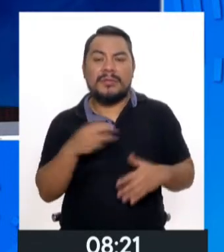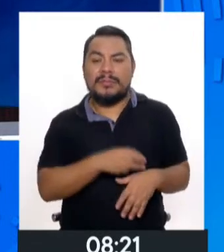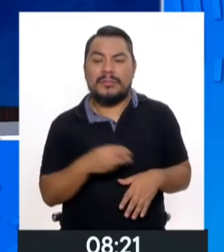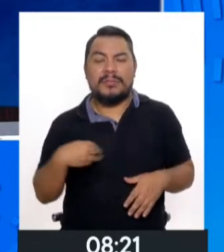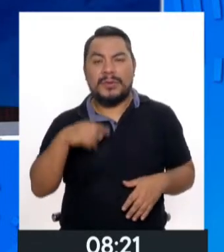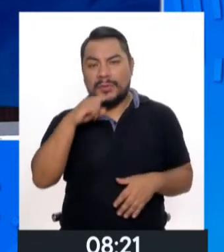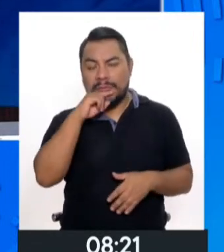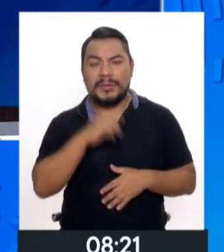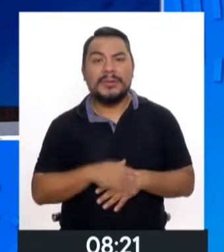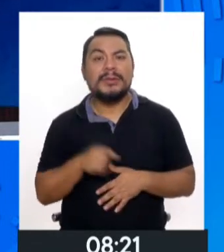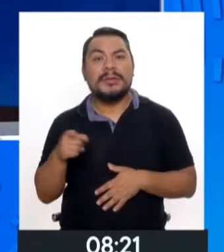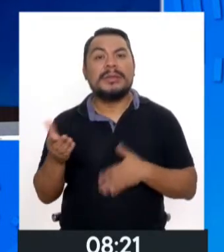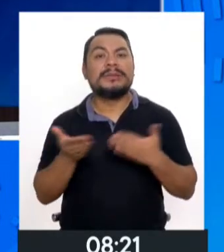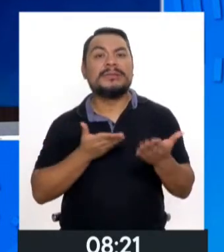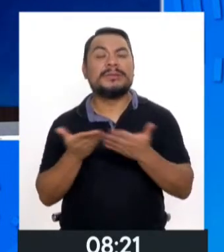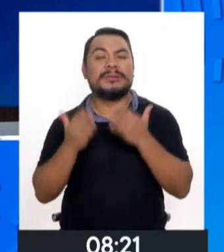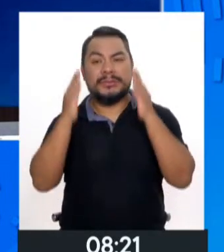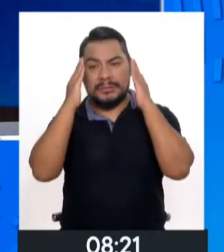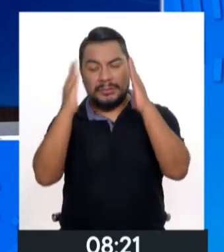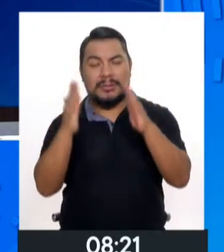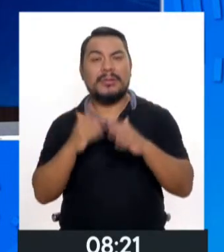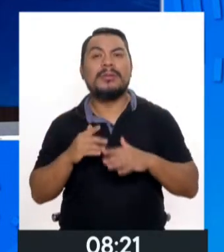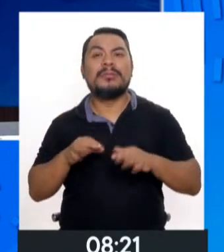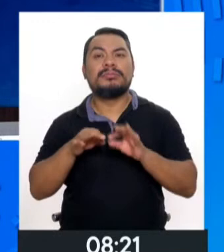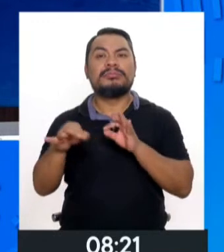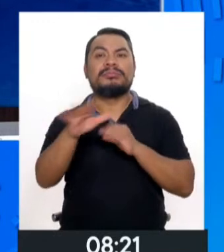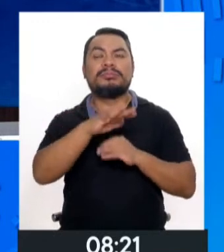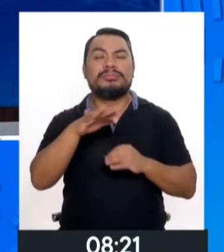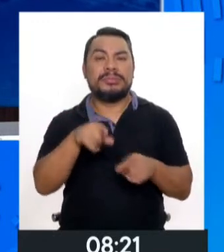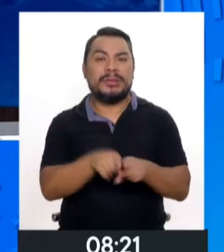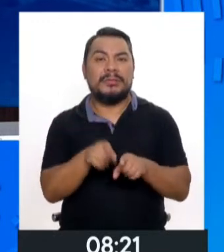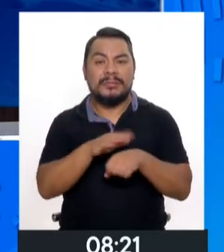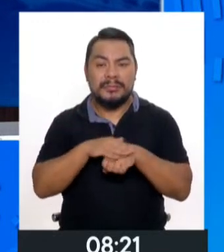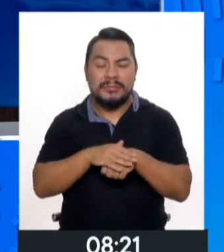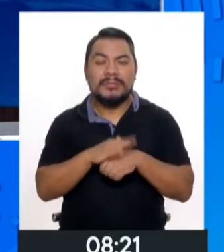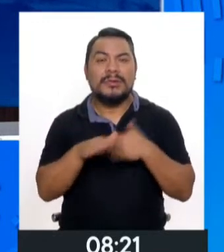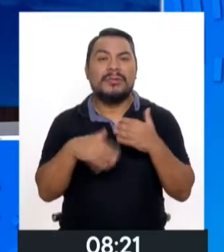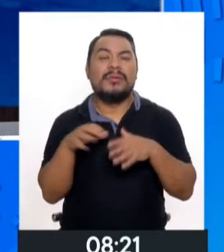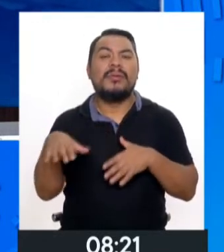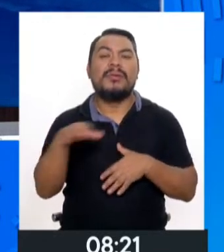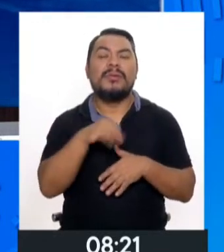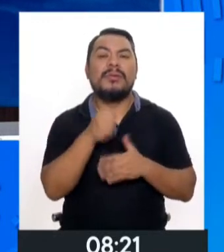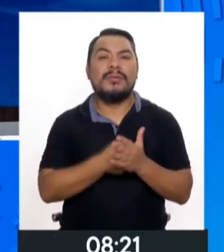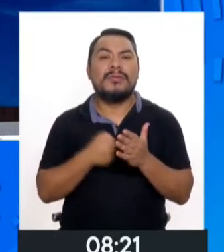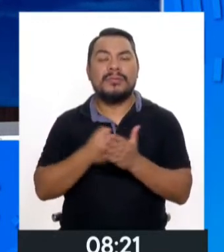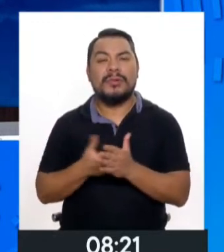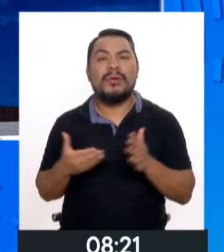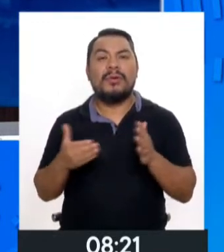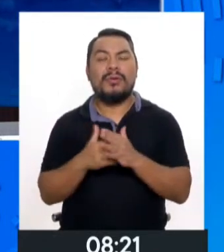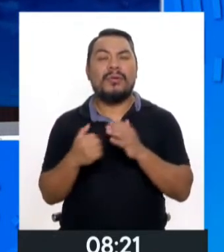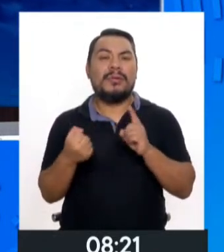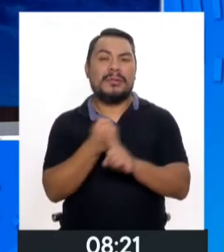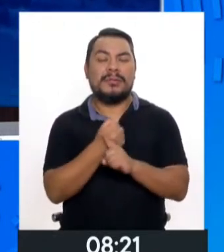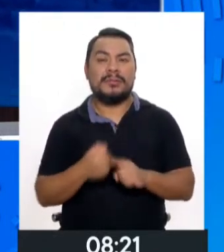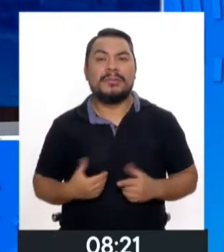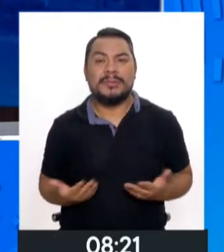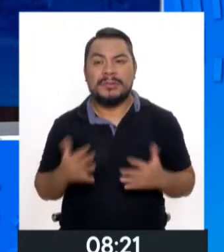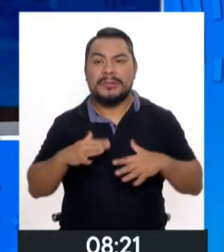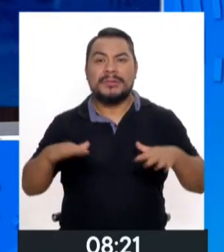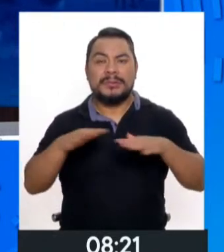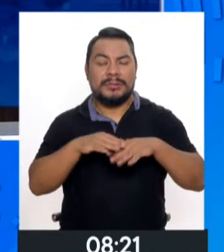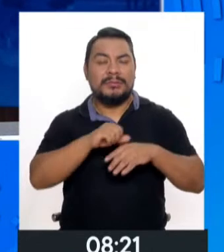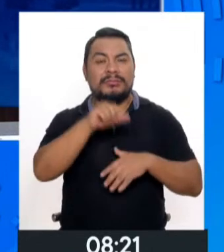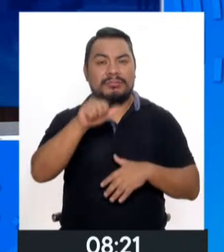Ministerio de la Mujer, el servicio de atención rural y también la estrategia multisectorial de lucha contra la violencia, pero en los ámbitos